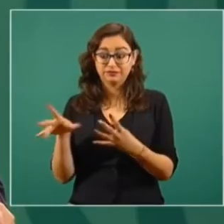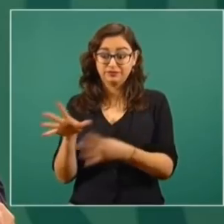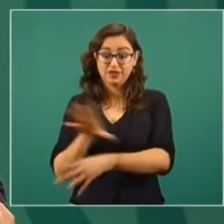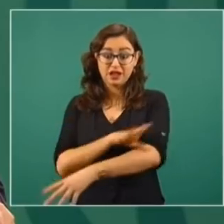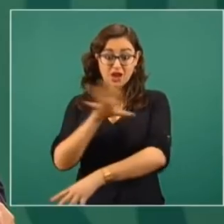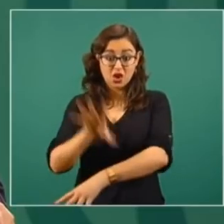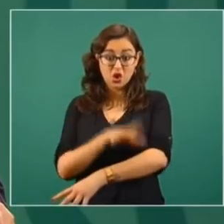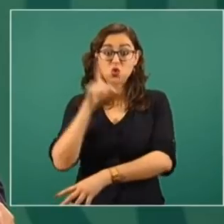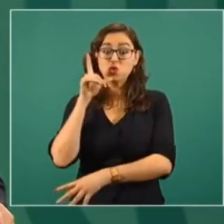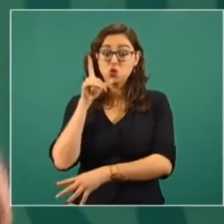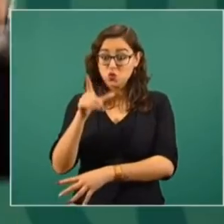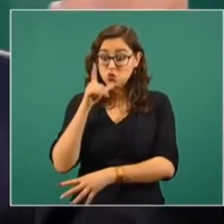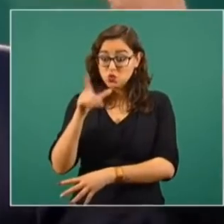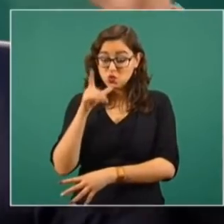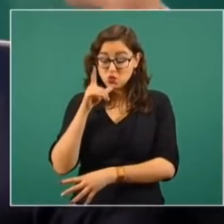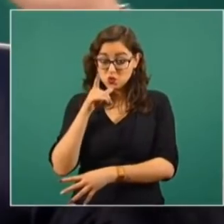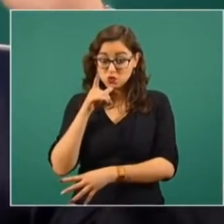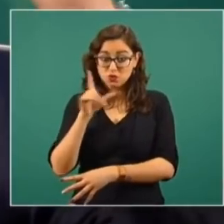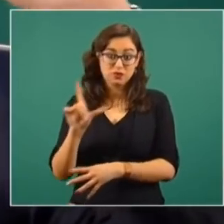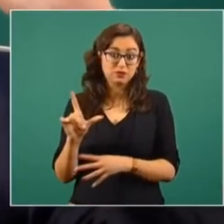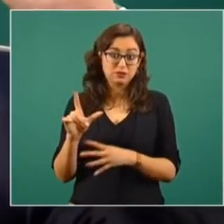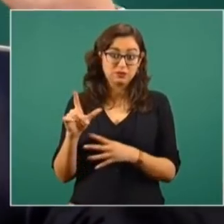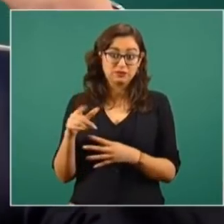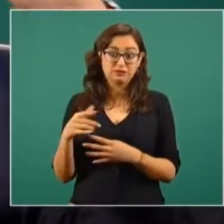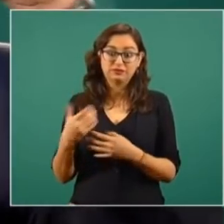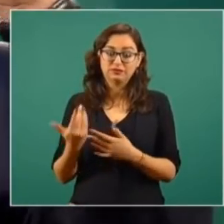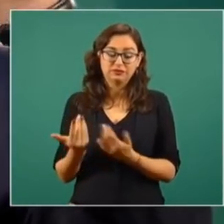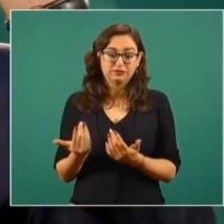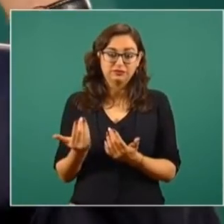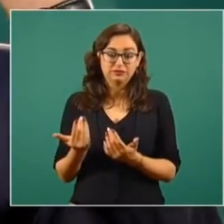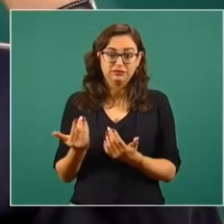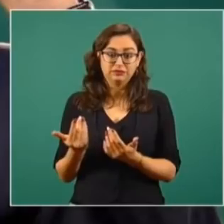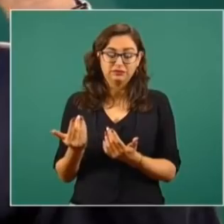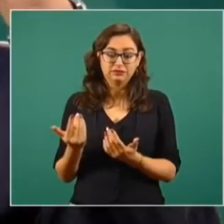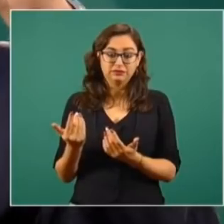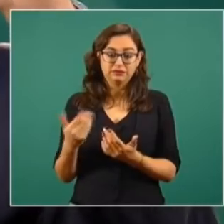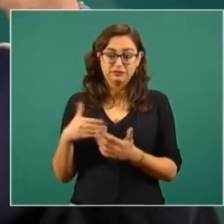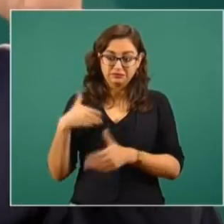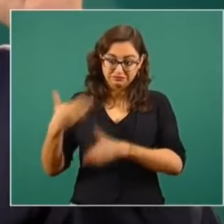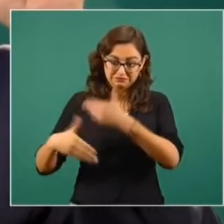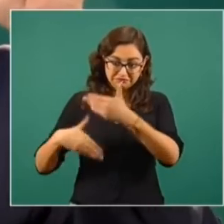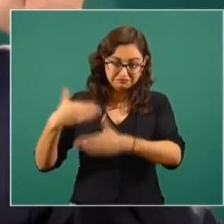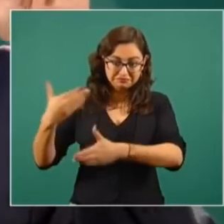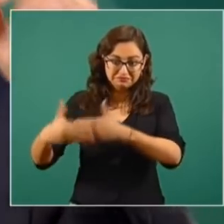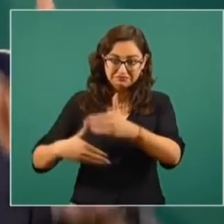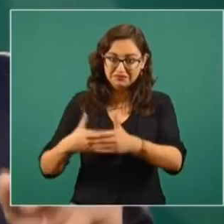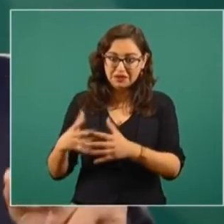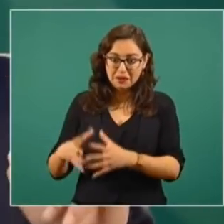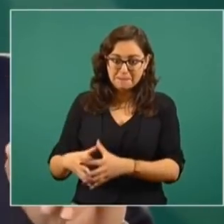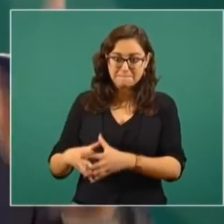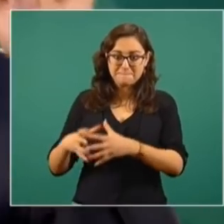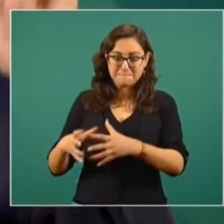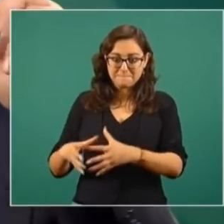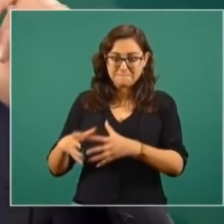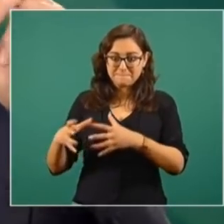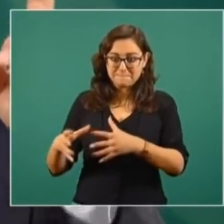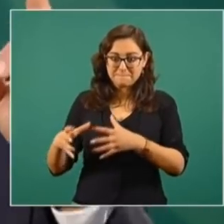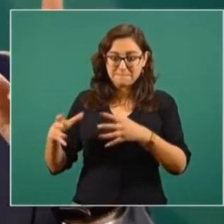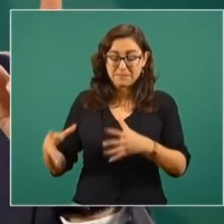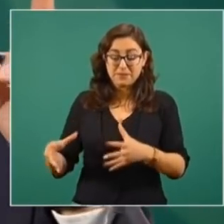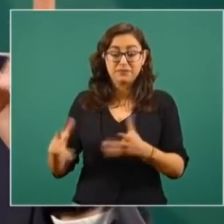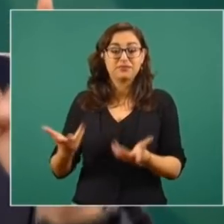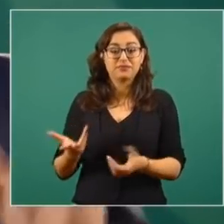eléctrica y potencialmente el crecer sólo